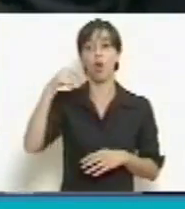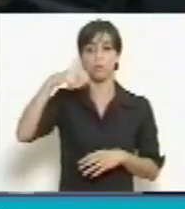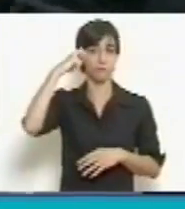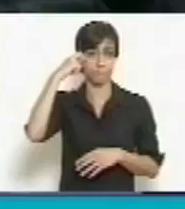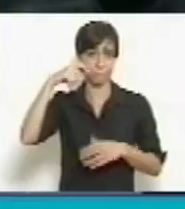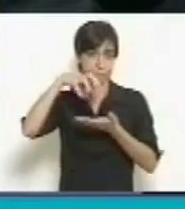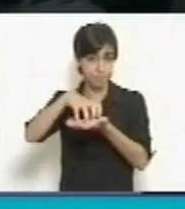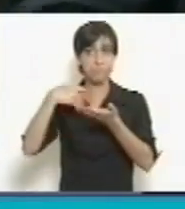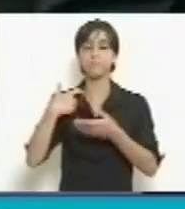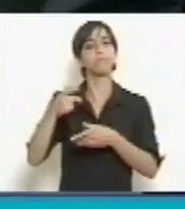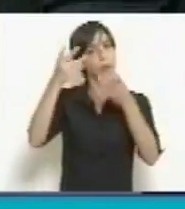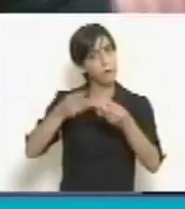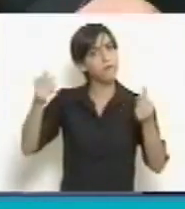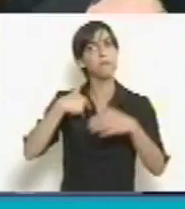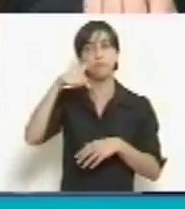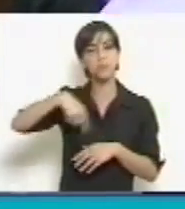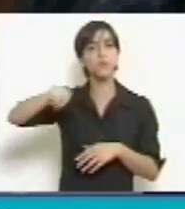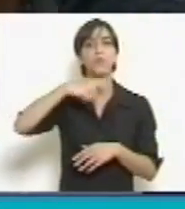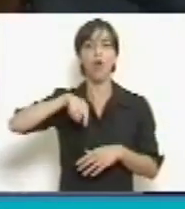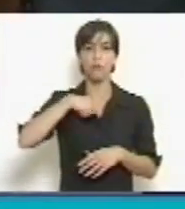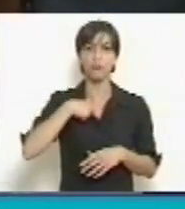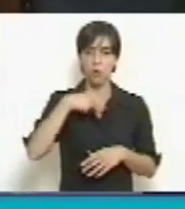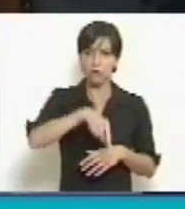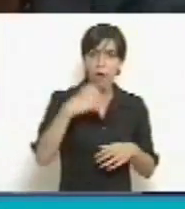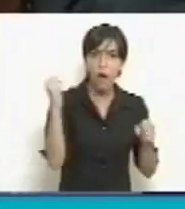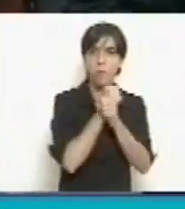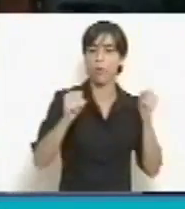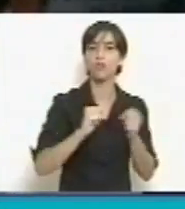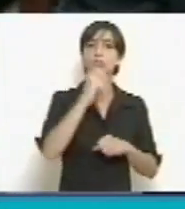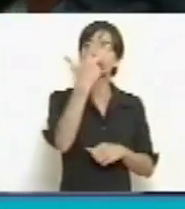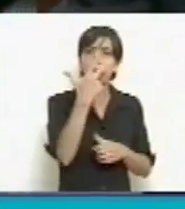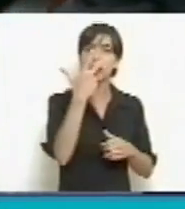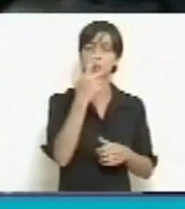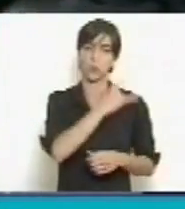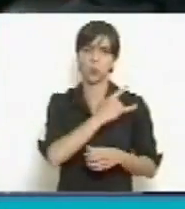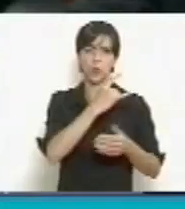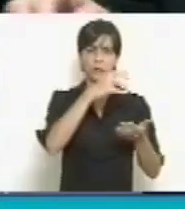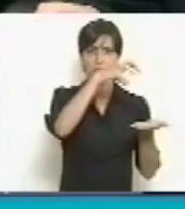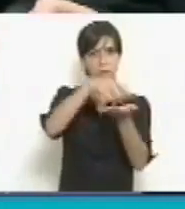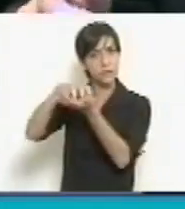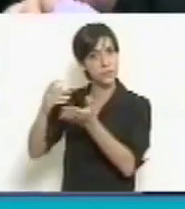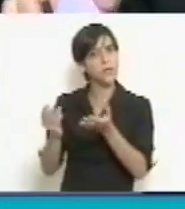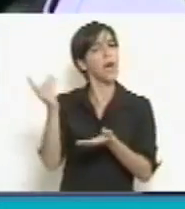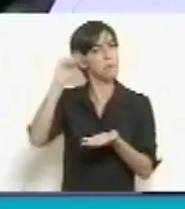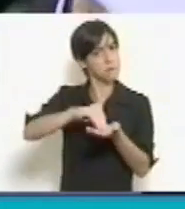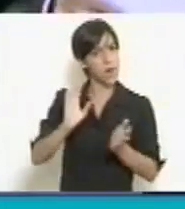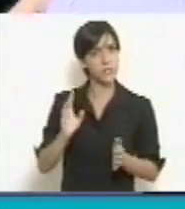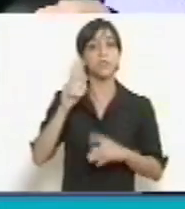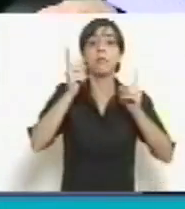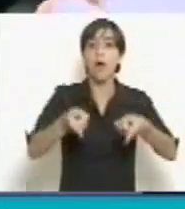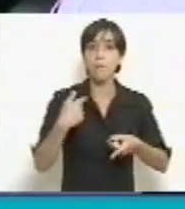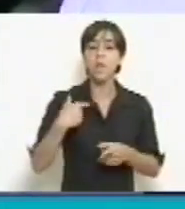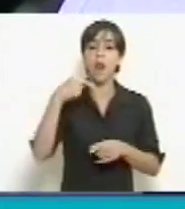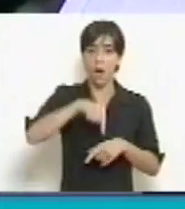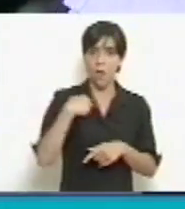vamos a aprobar tres universidades más. Y además le vamos a dar media sanción de